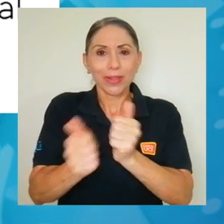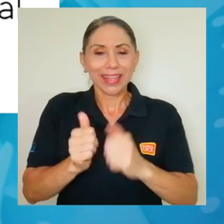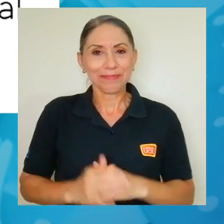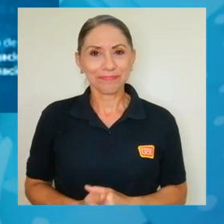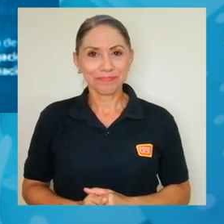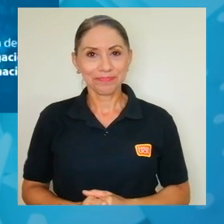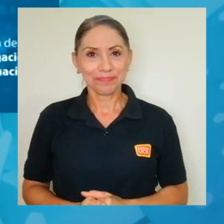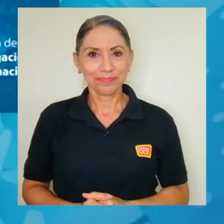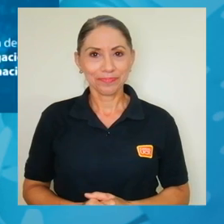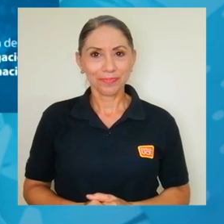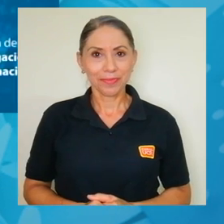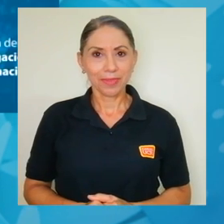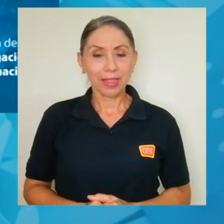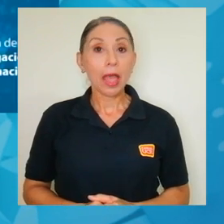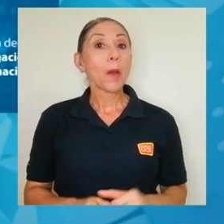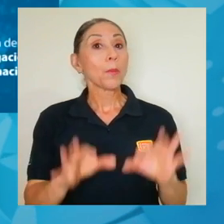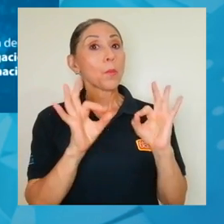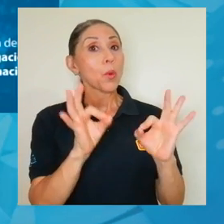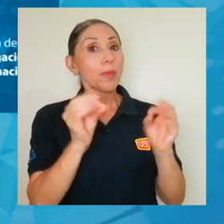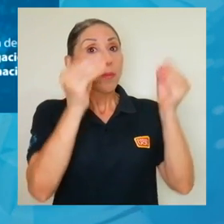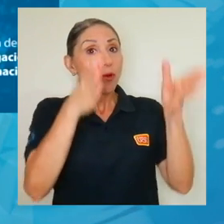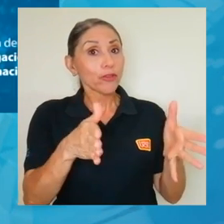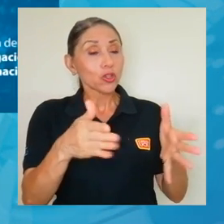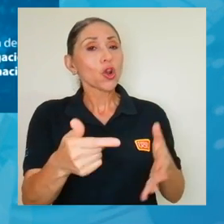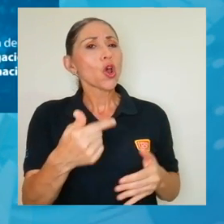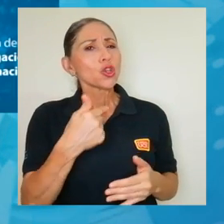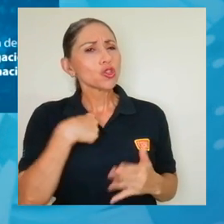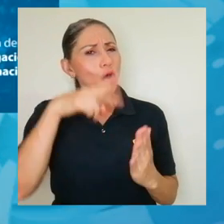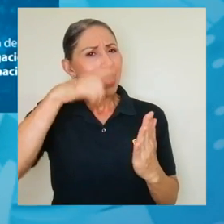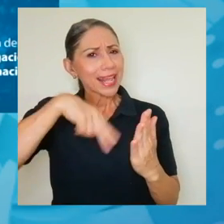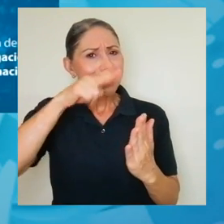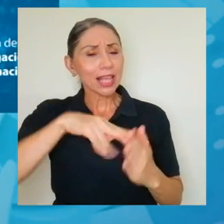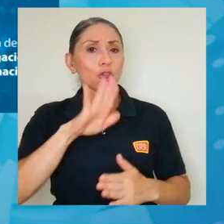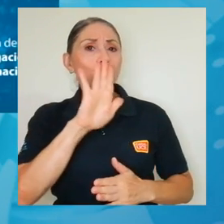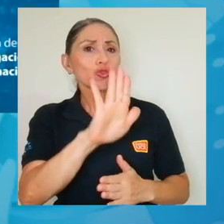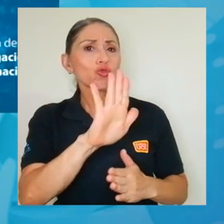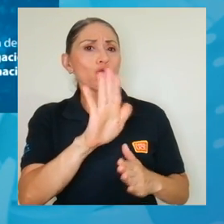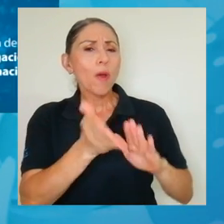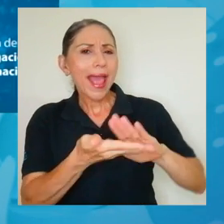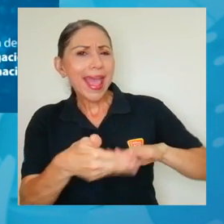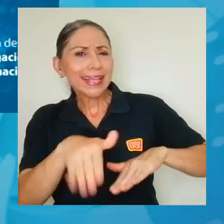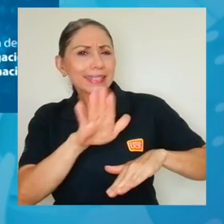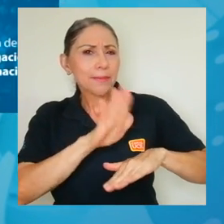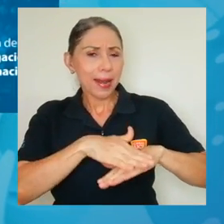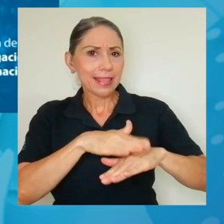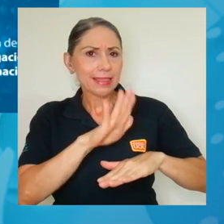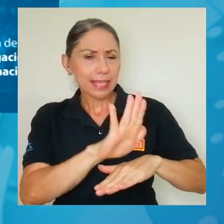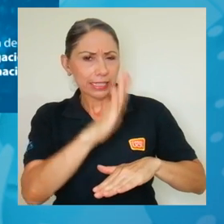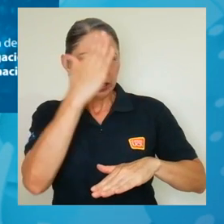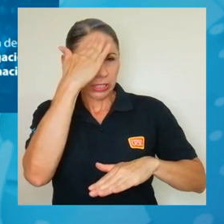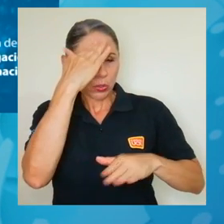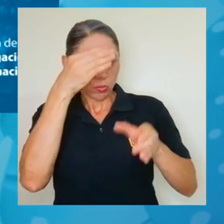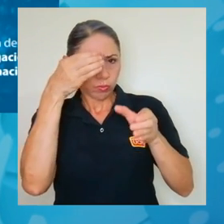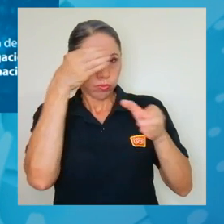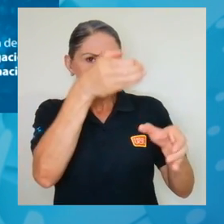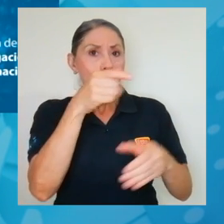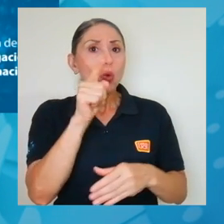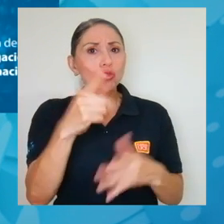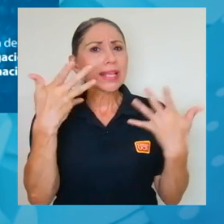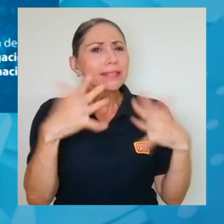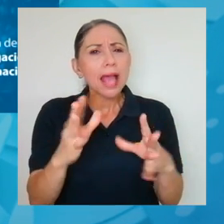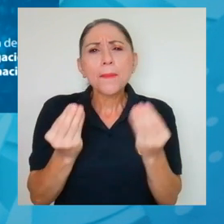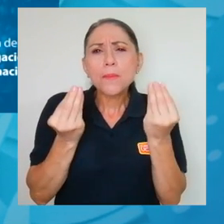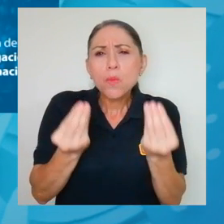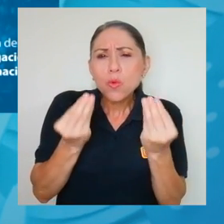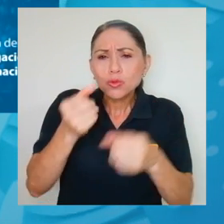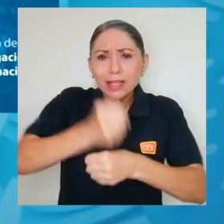Muy bien, profesor. Yo, leyendo un poco su expertise en todo este campo, usted ha tratado mucho los temas